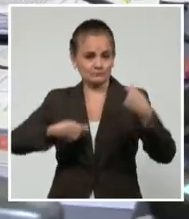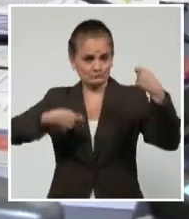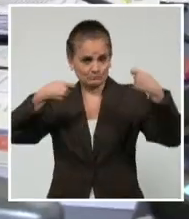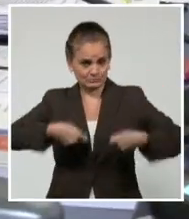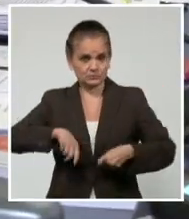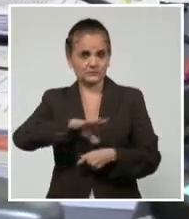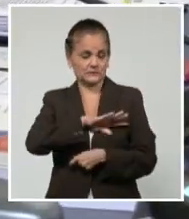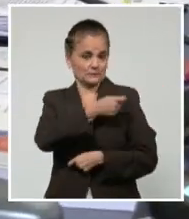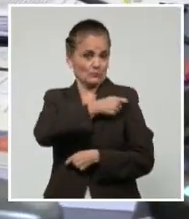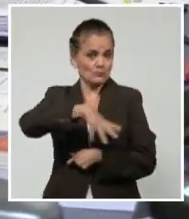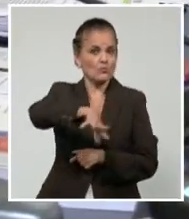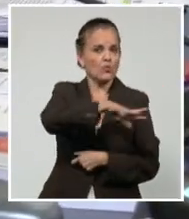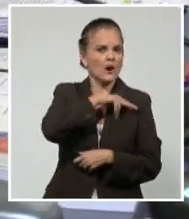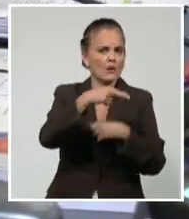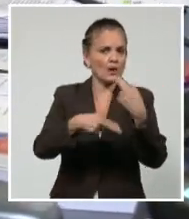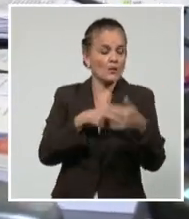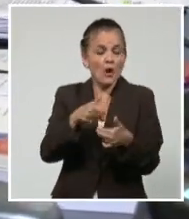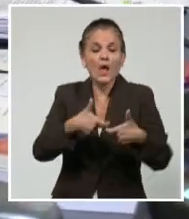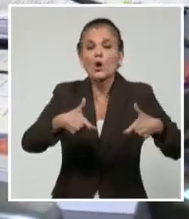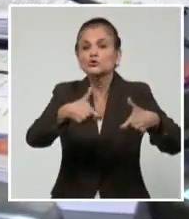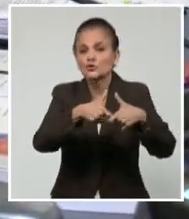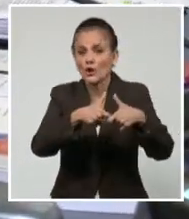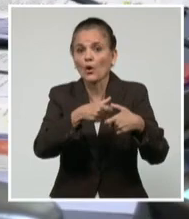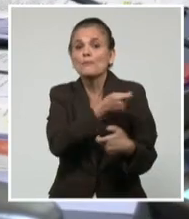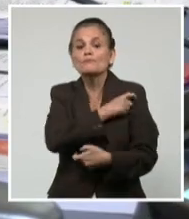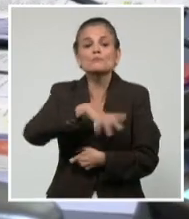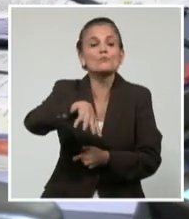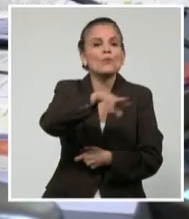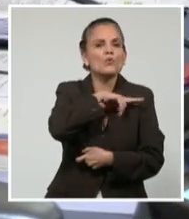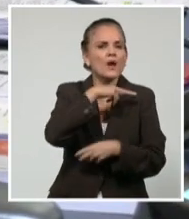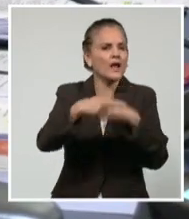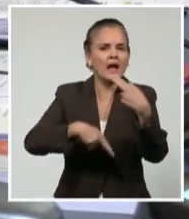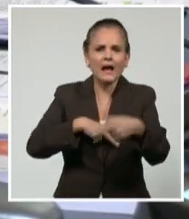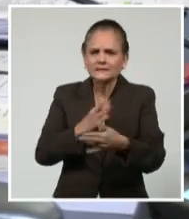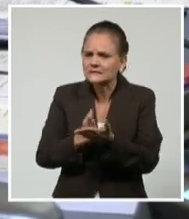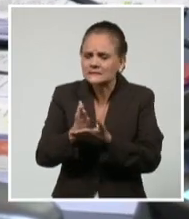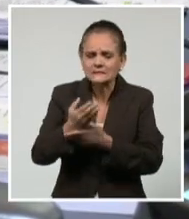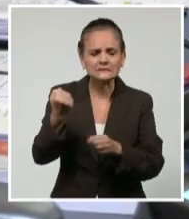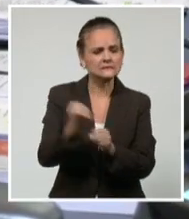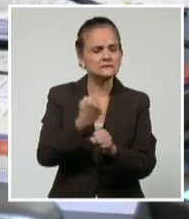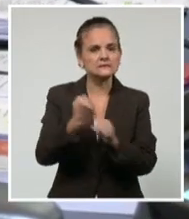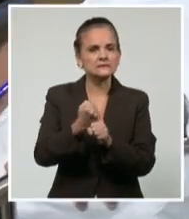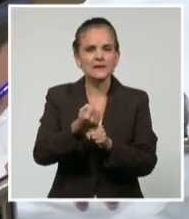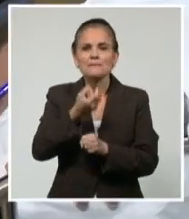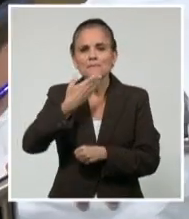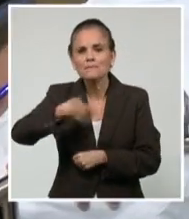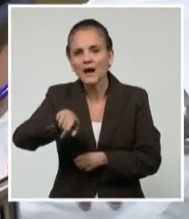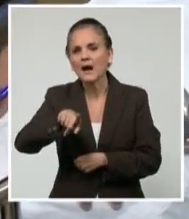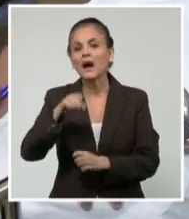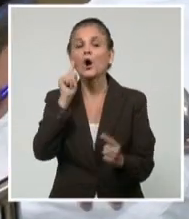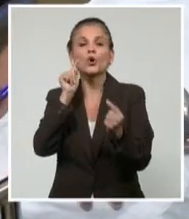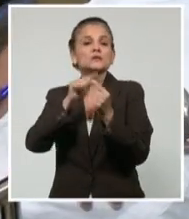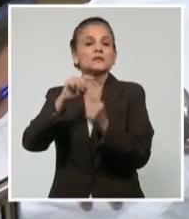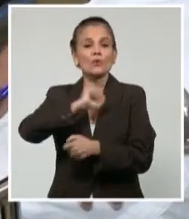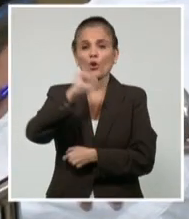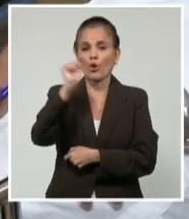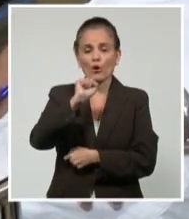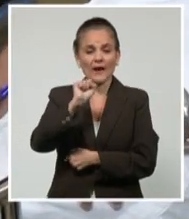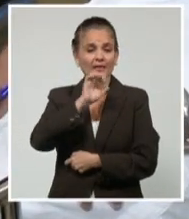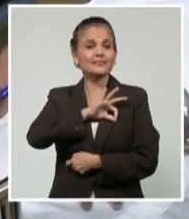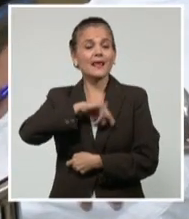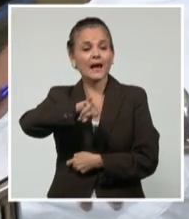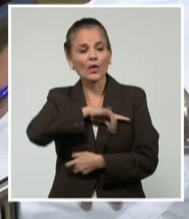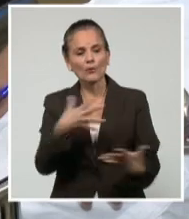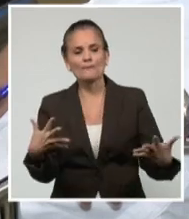poder popular y los consejos populares emprendan un grupo de acciones encaminadas a lograr un mayor vínculo de los delegados con sus